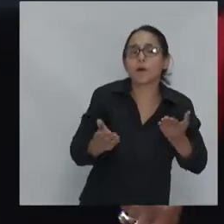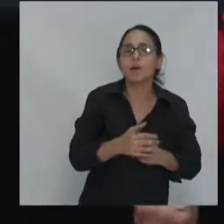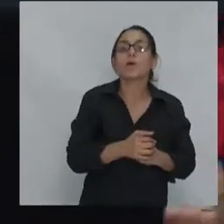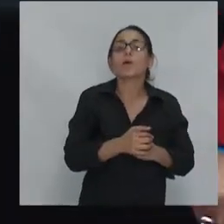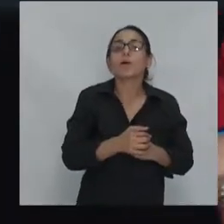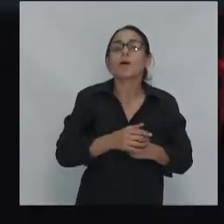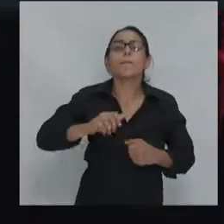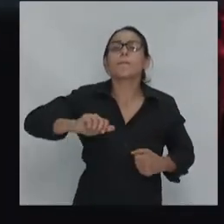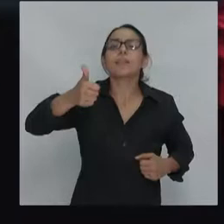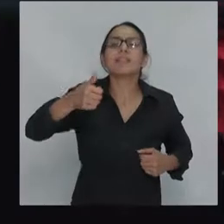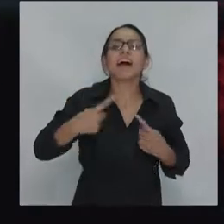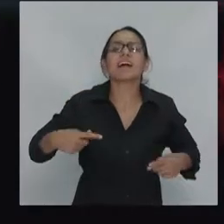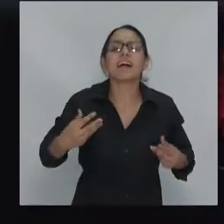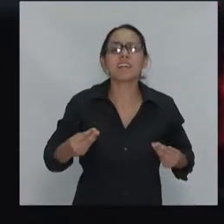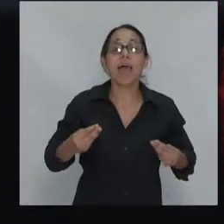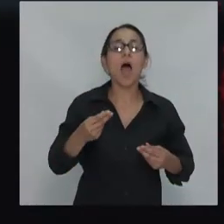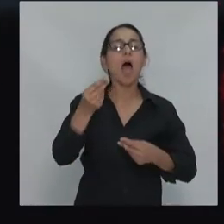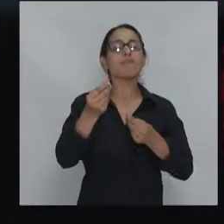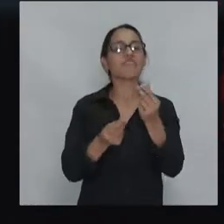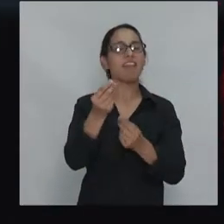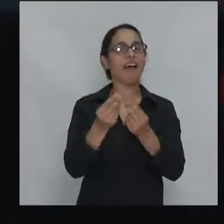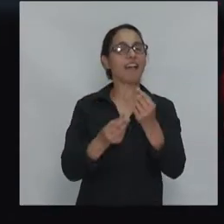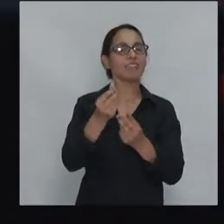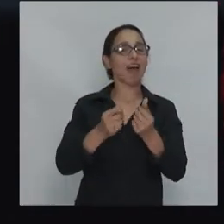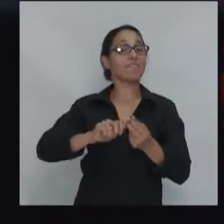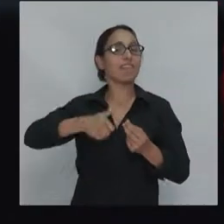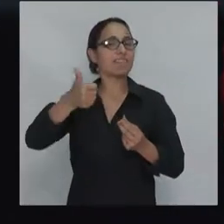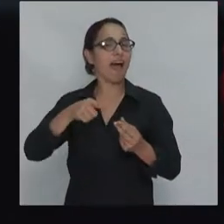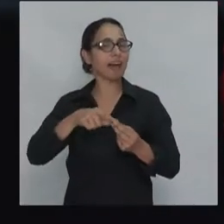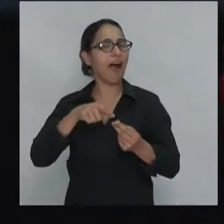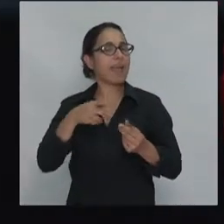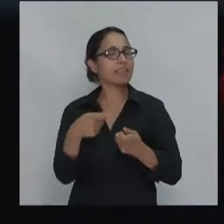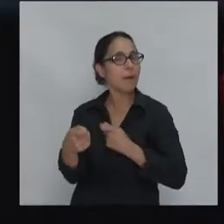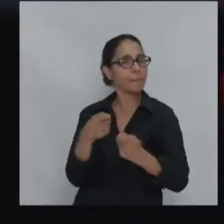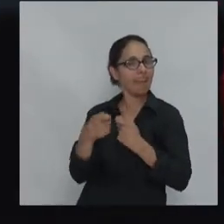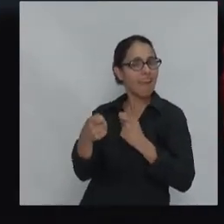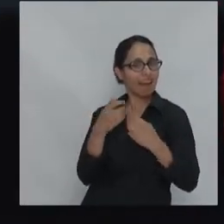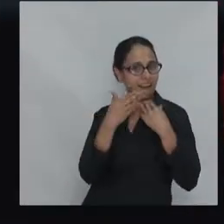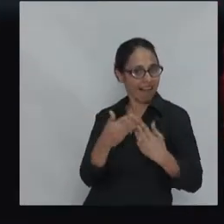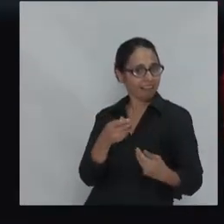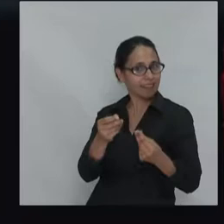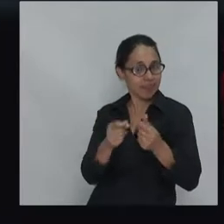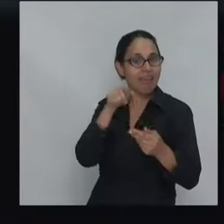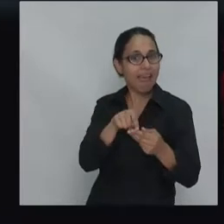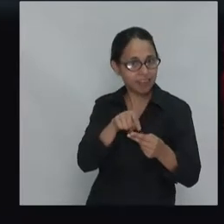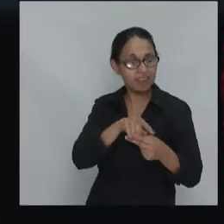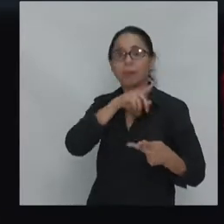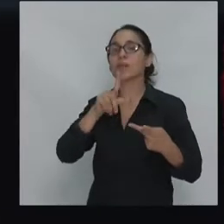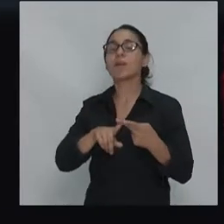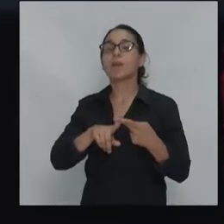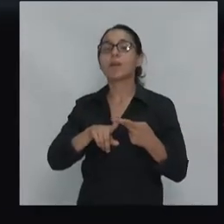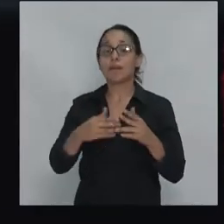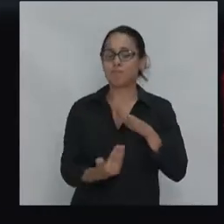ventaja en el dominio financiero segundo la ventaja en el dominio